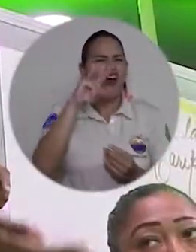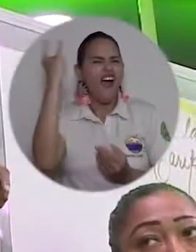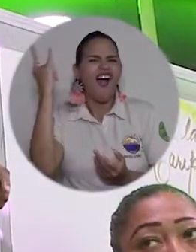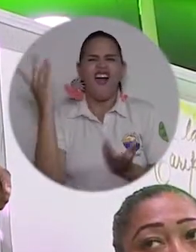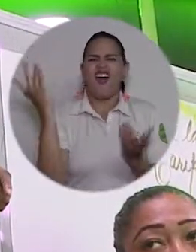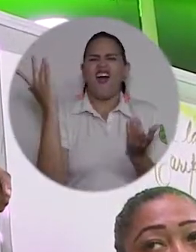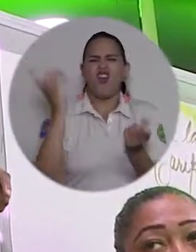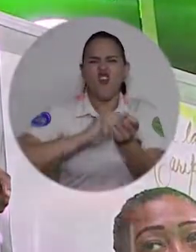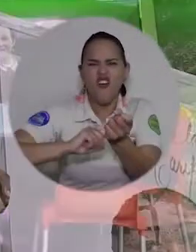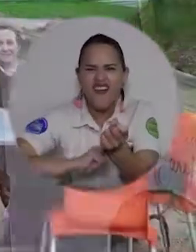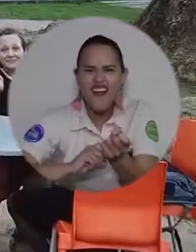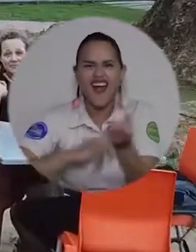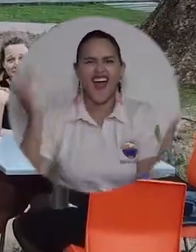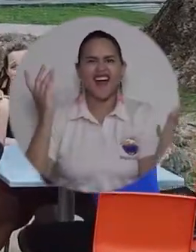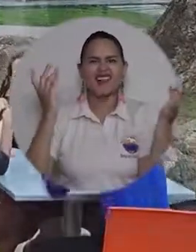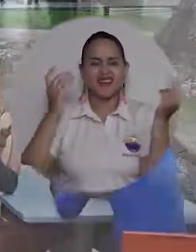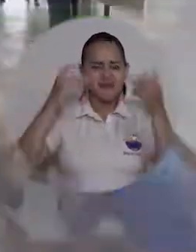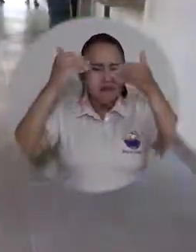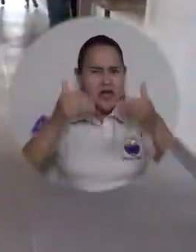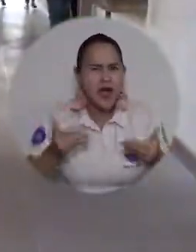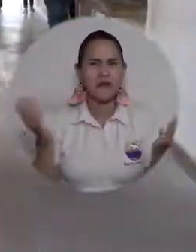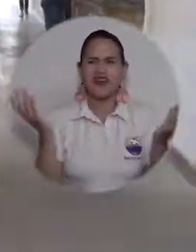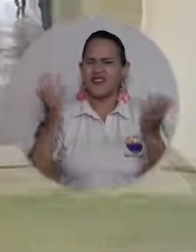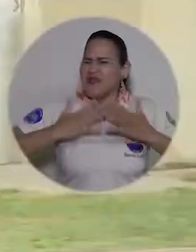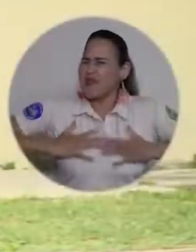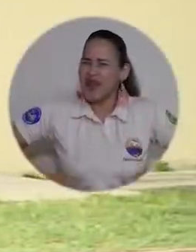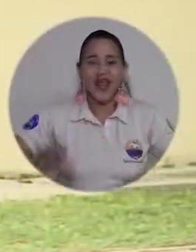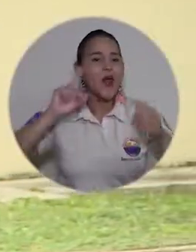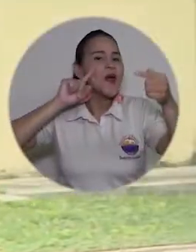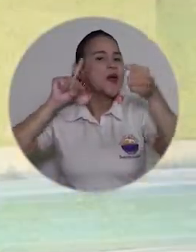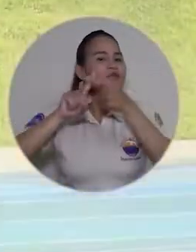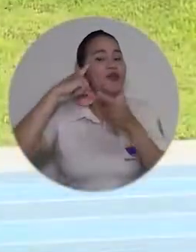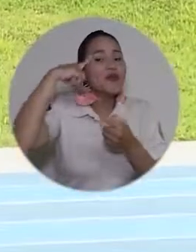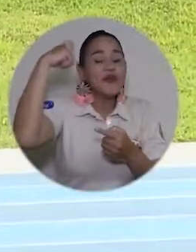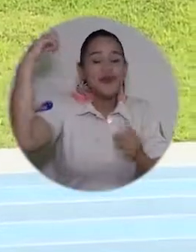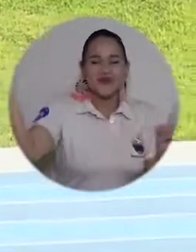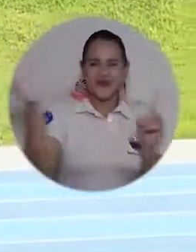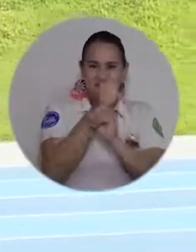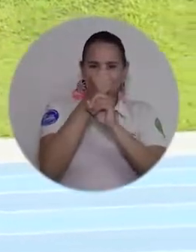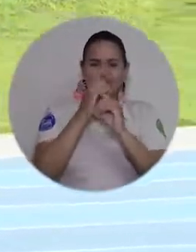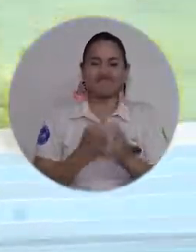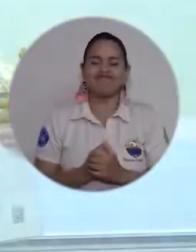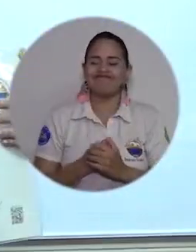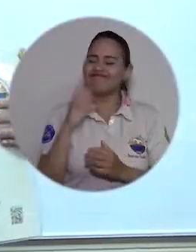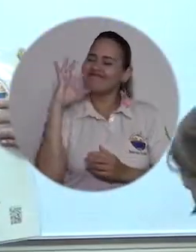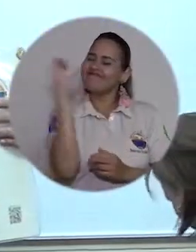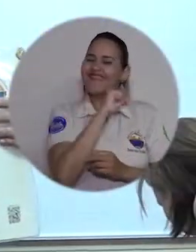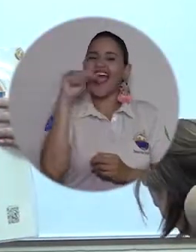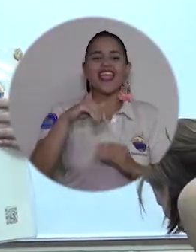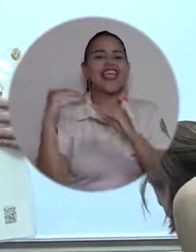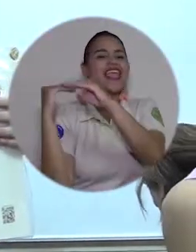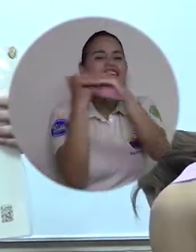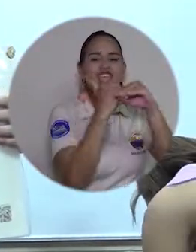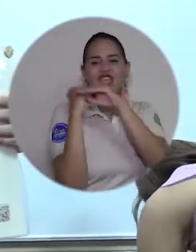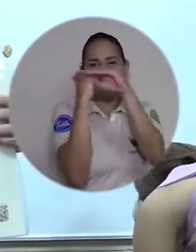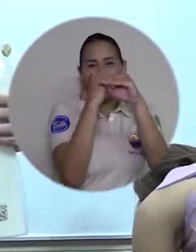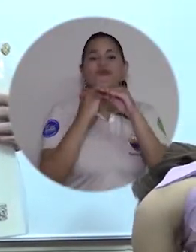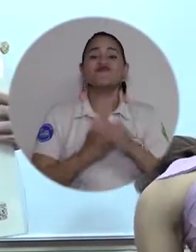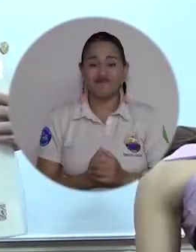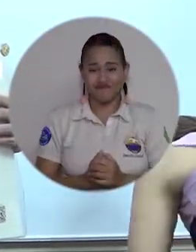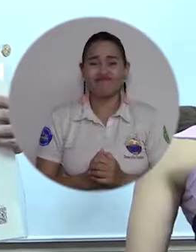personas, sin distinción de raza, credo o condición física, vienen a ser sus sueños realidad. En igualdad de condiciones,